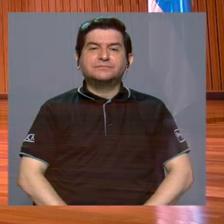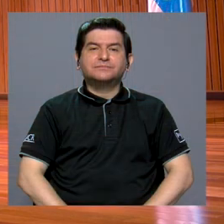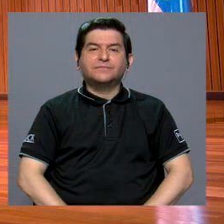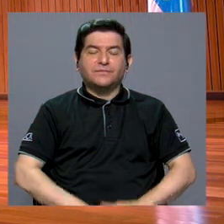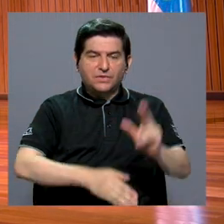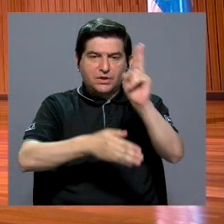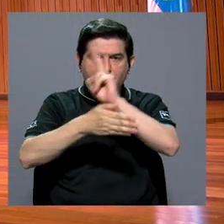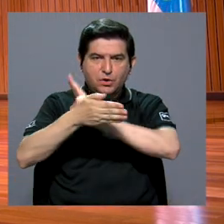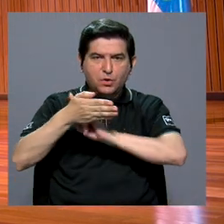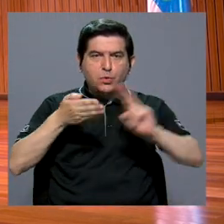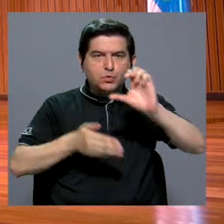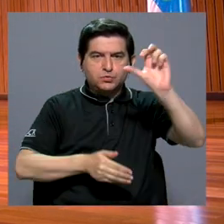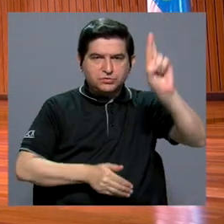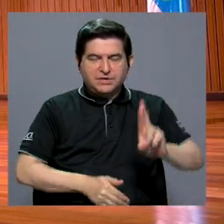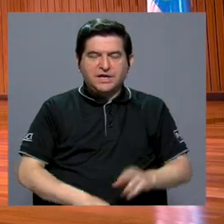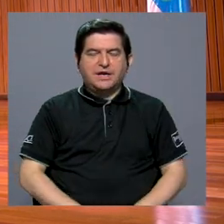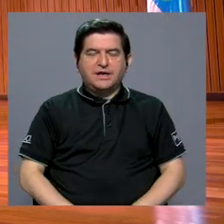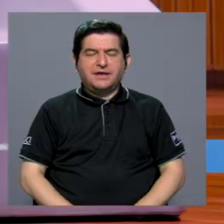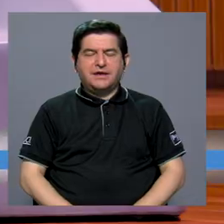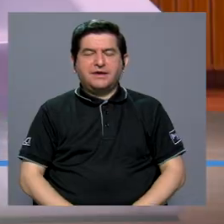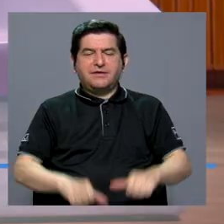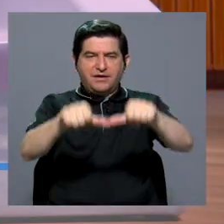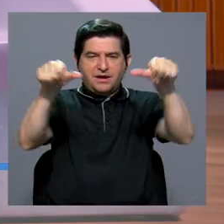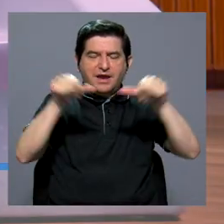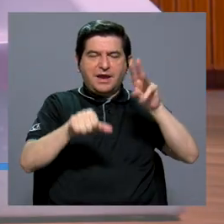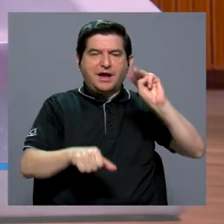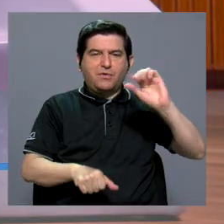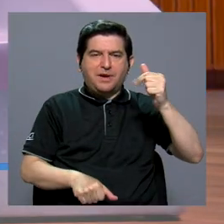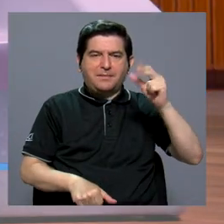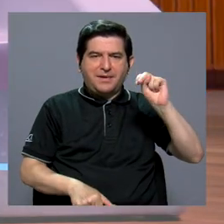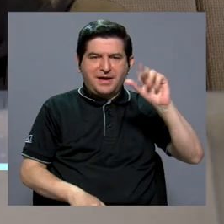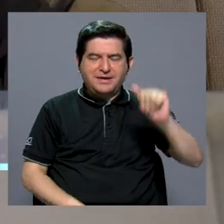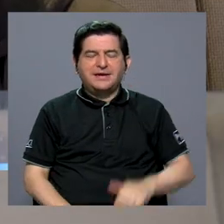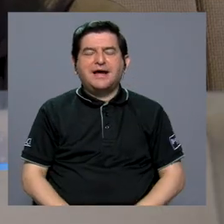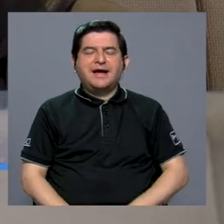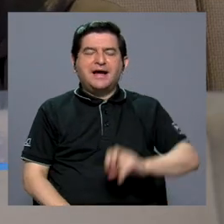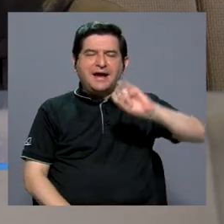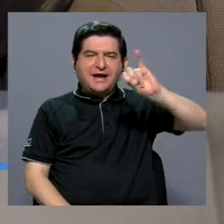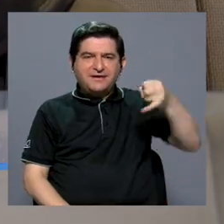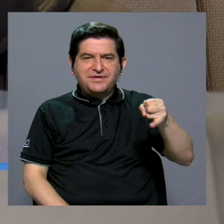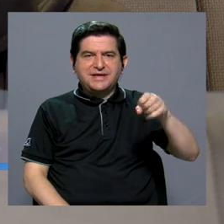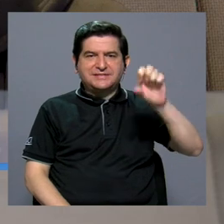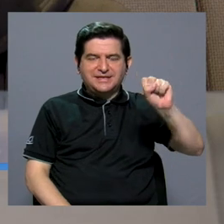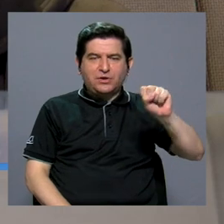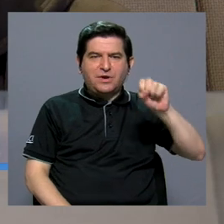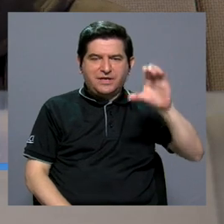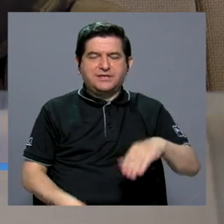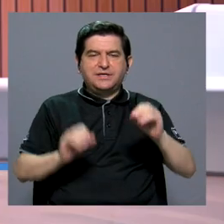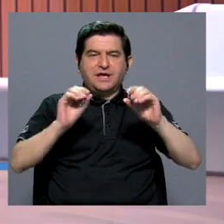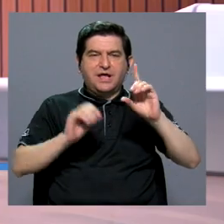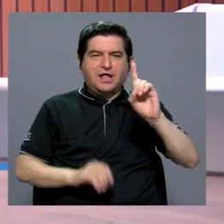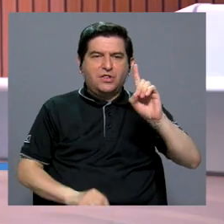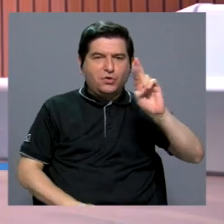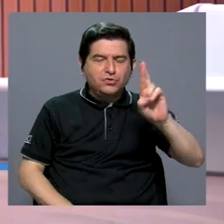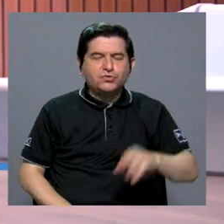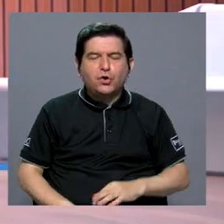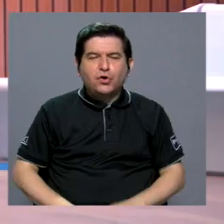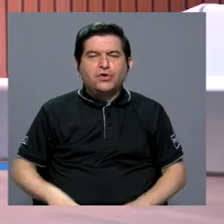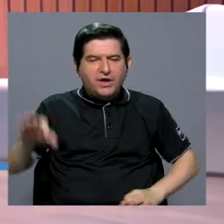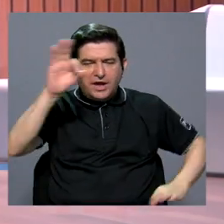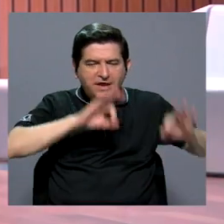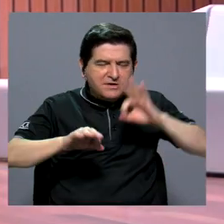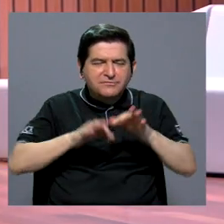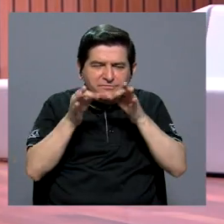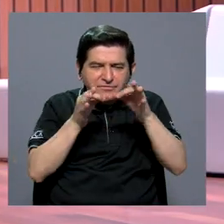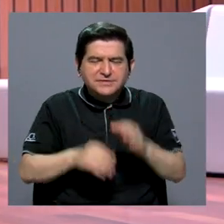La Universidad de Costa Rica recibió en el aula magna a Javier Santaolalla Camino, doctor en física de